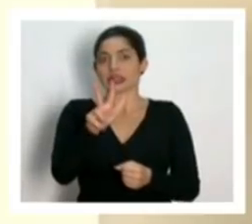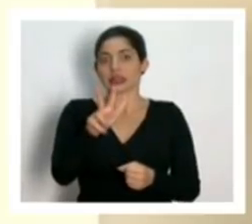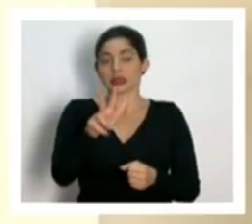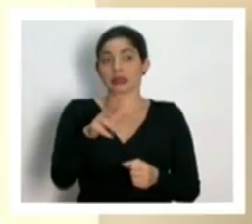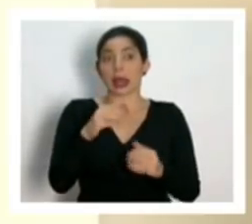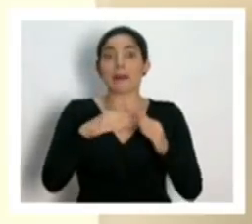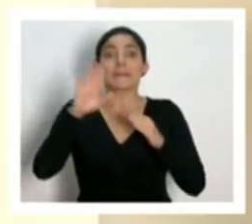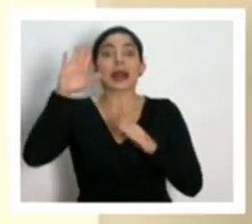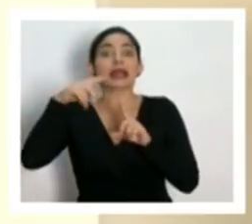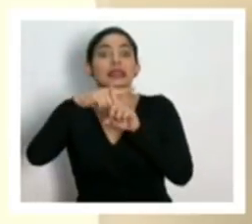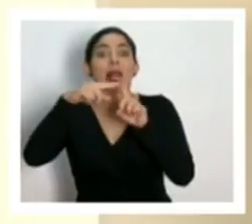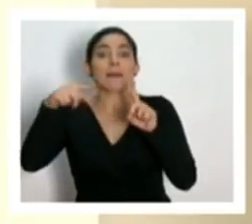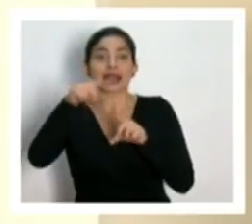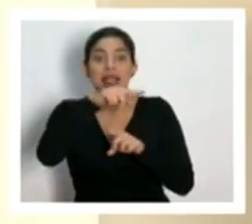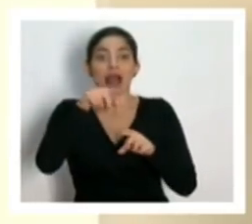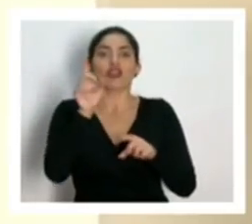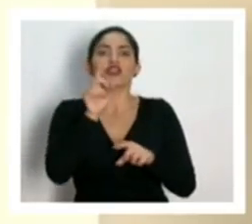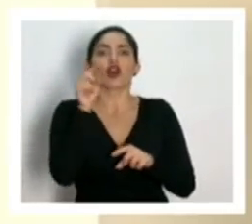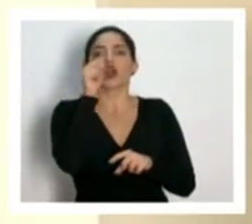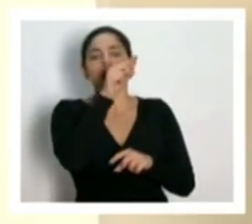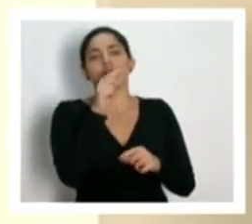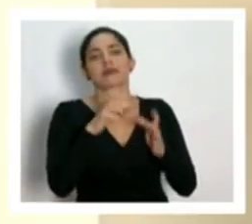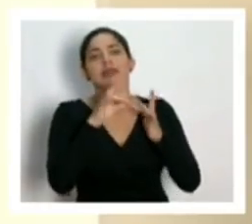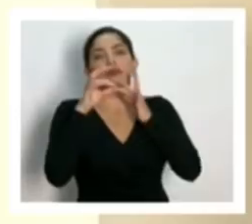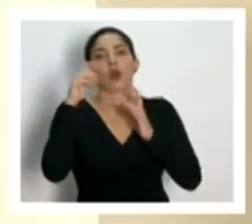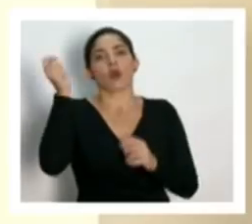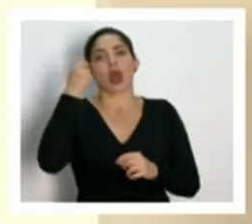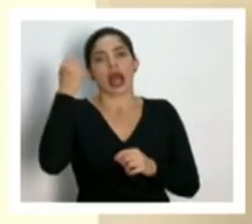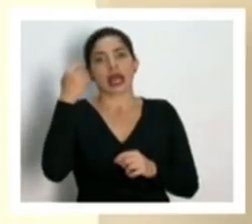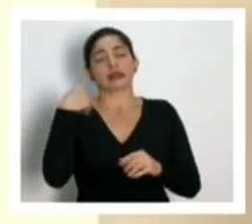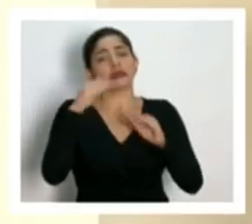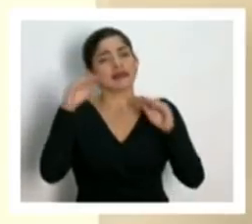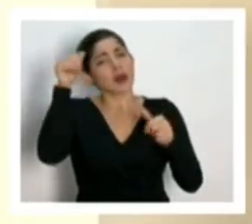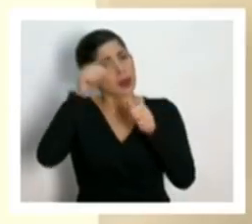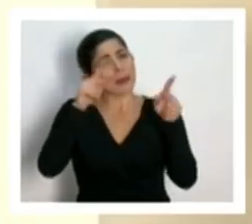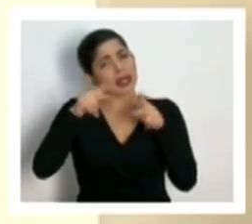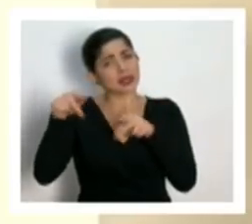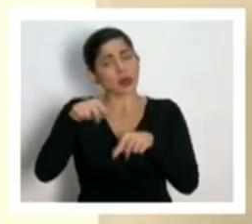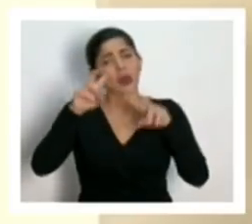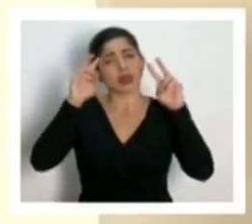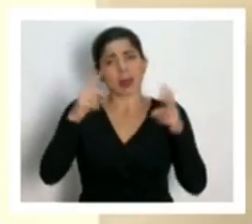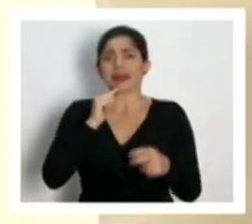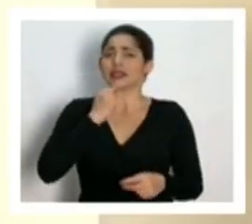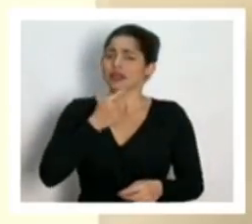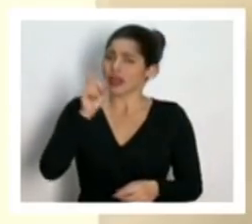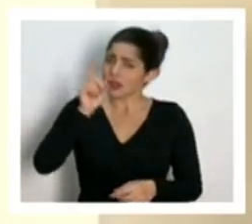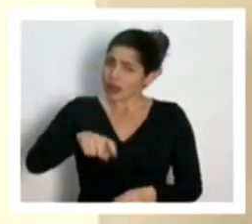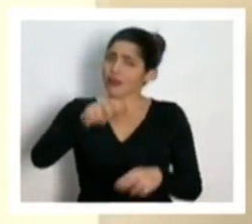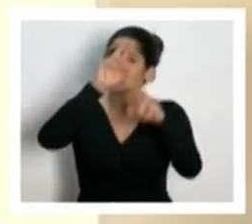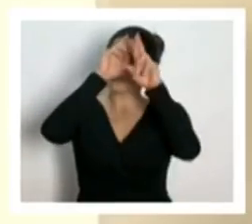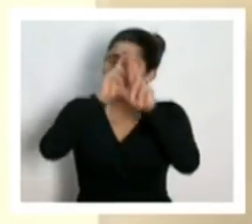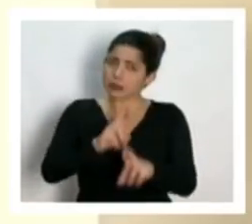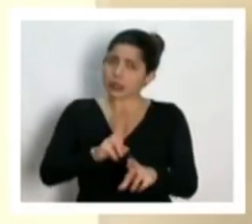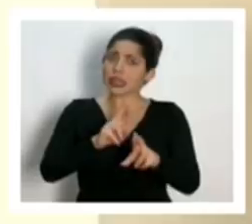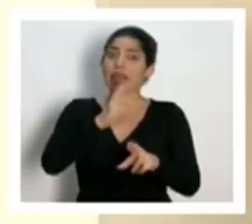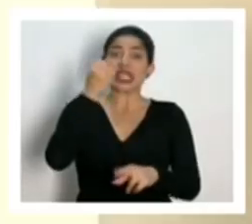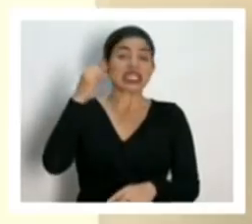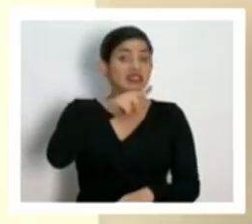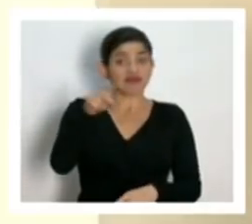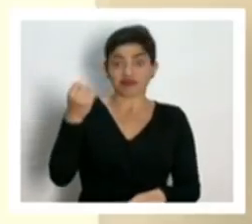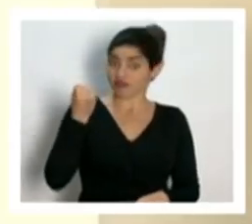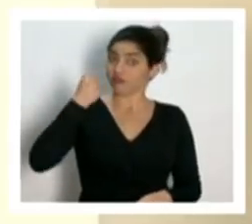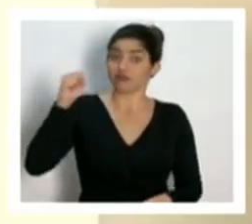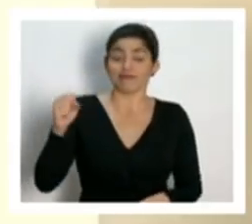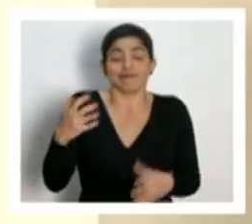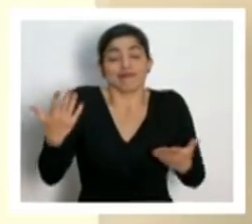la mitad en el sector de Guanacaste. Le recordamos a las personas que esto es una situación seria, que hay que respetar y que si no se tomarán